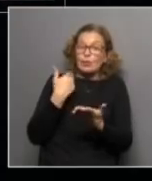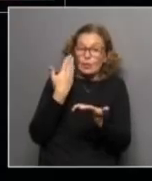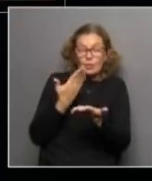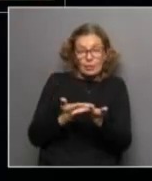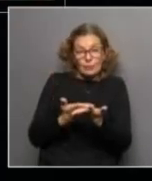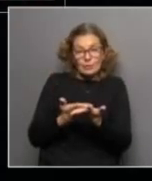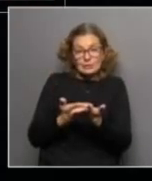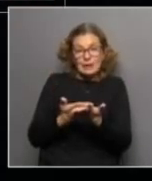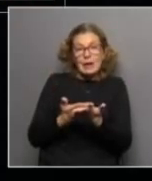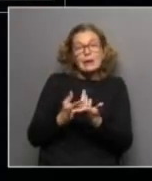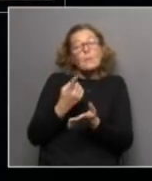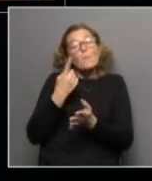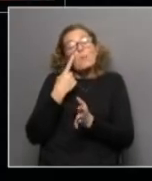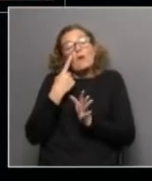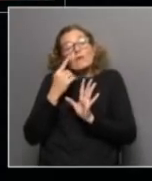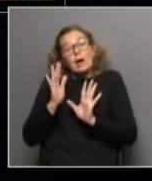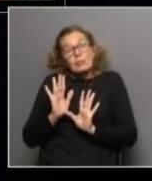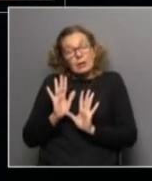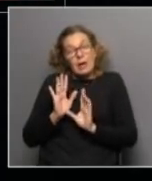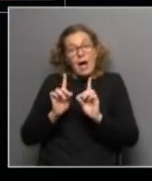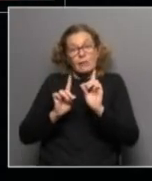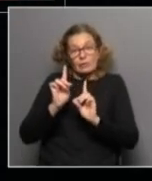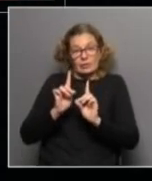que hay menor probabilidad de